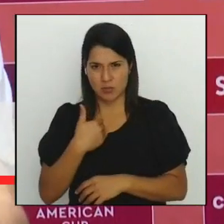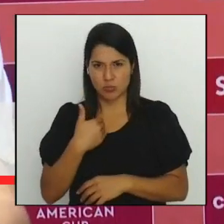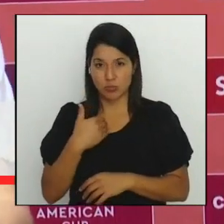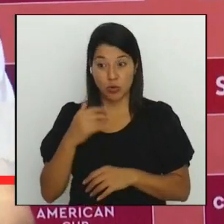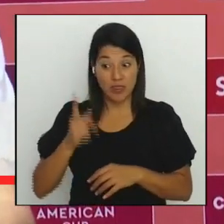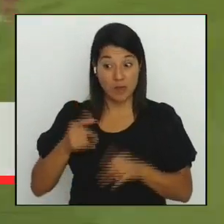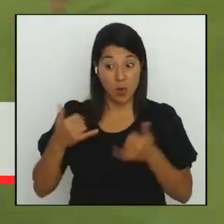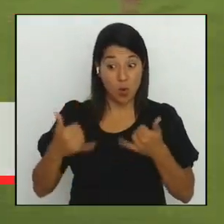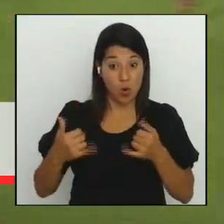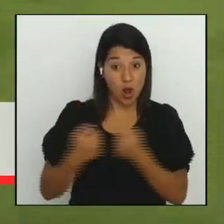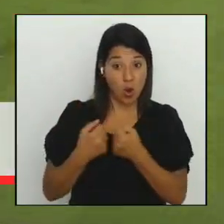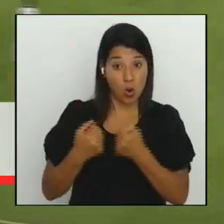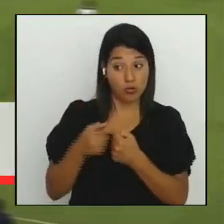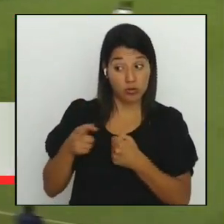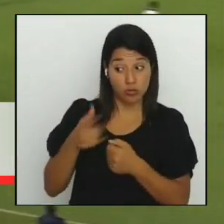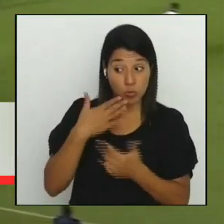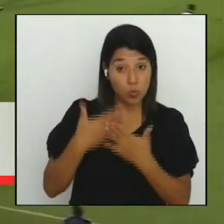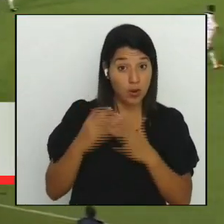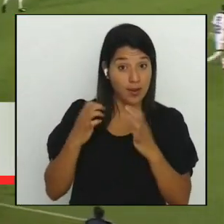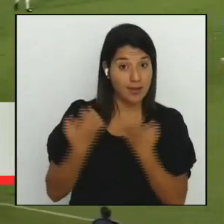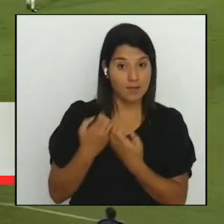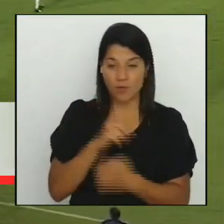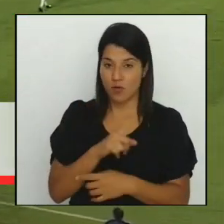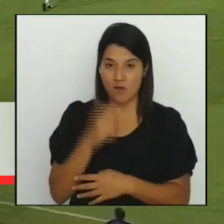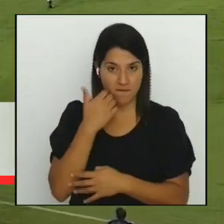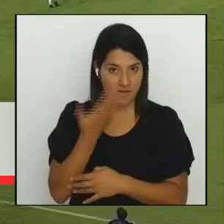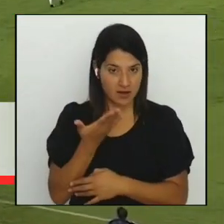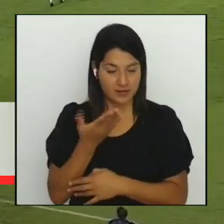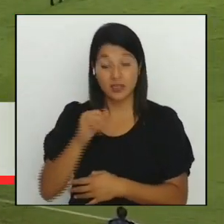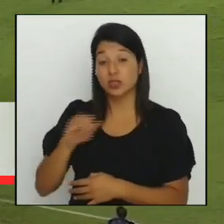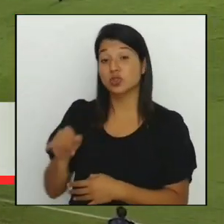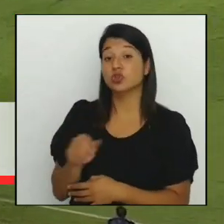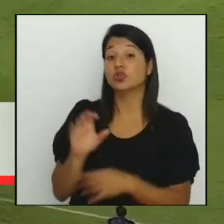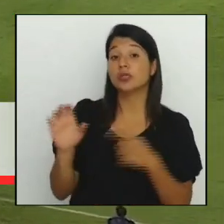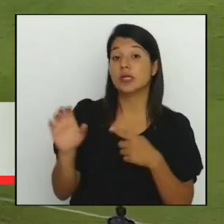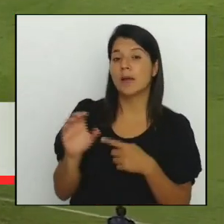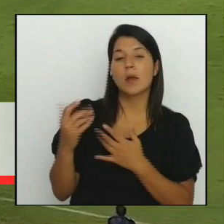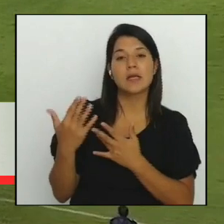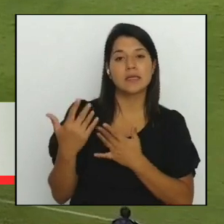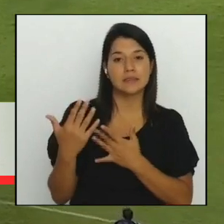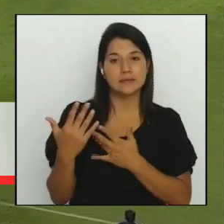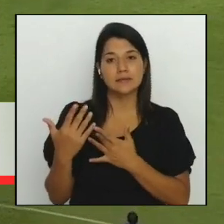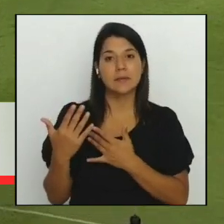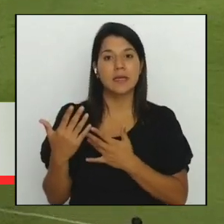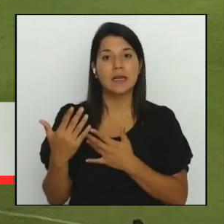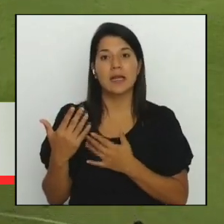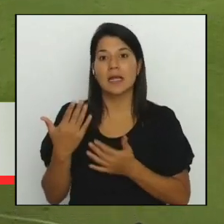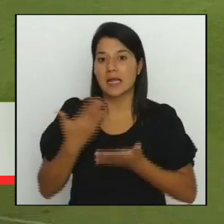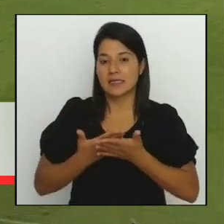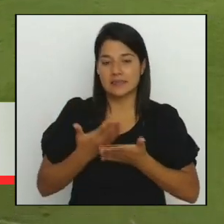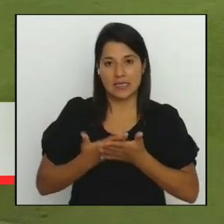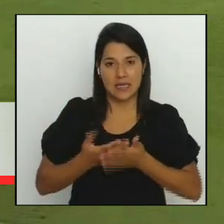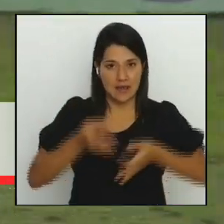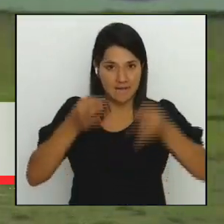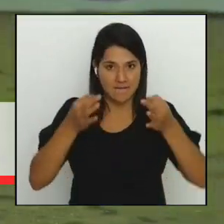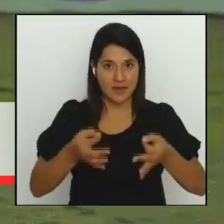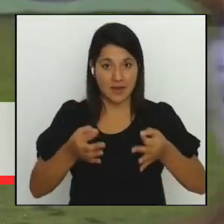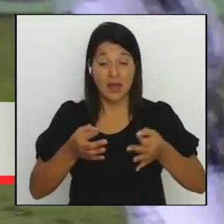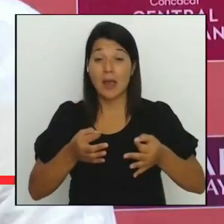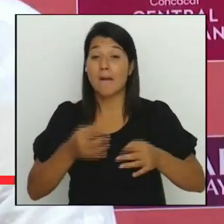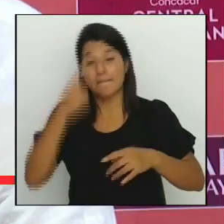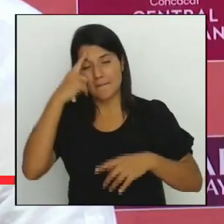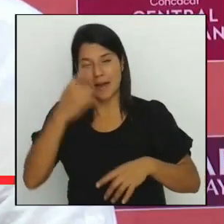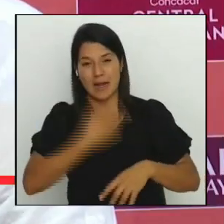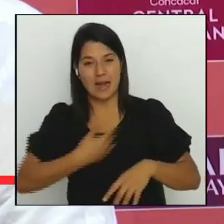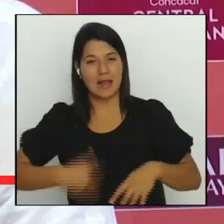fácil Campos espera que la artillería llegue fina en este compromiso un aspecto que le dieron la costada durante el torneo